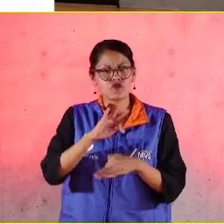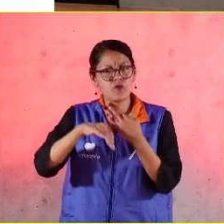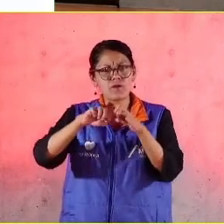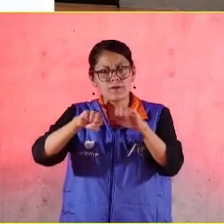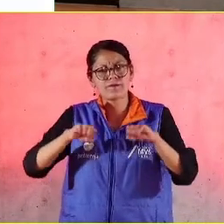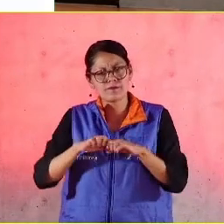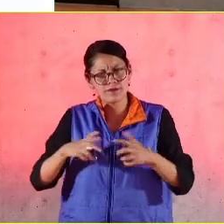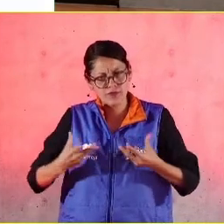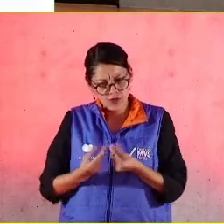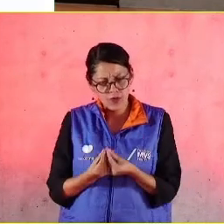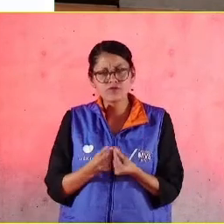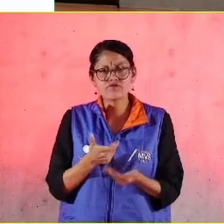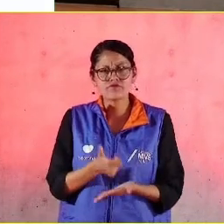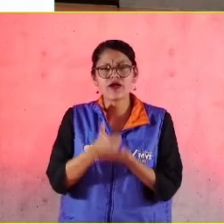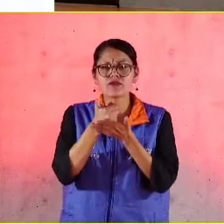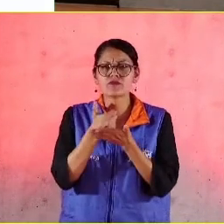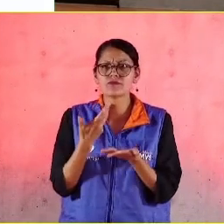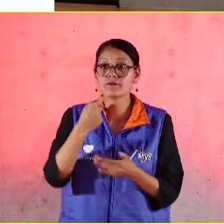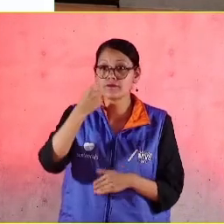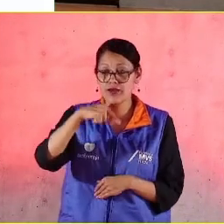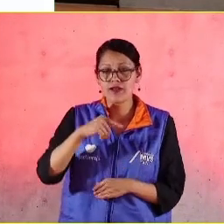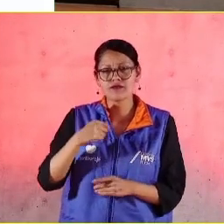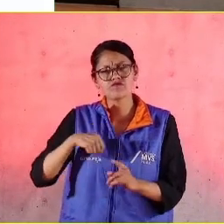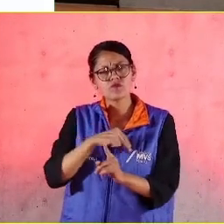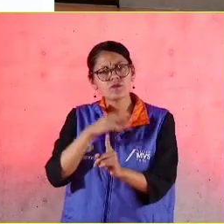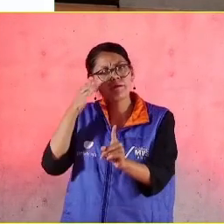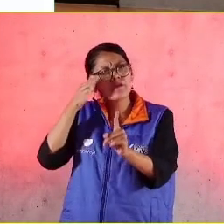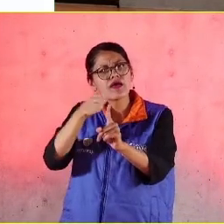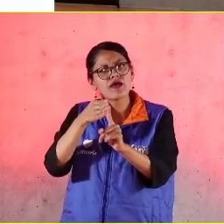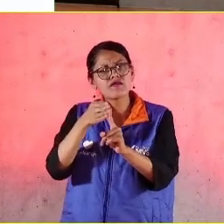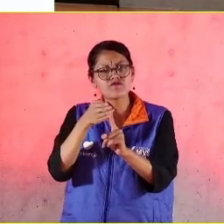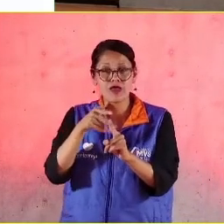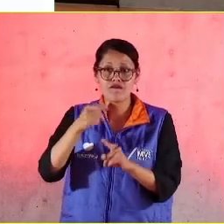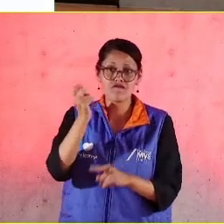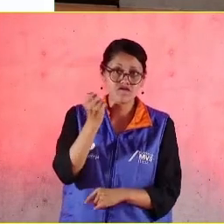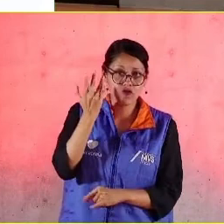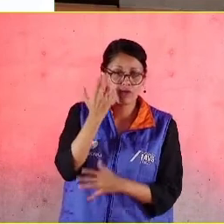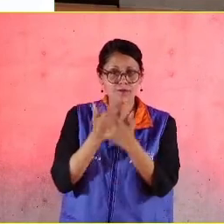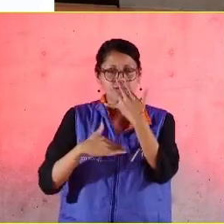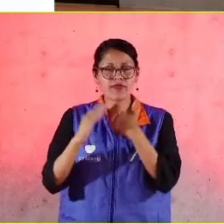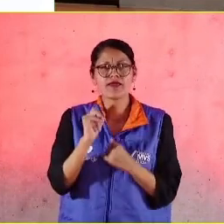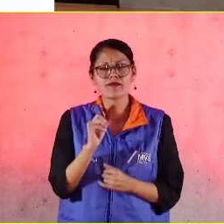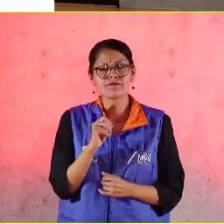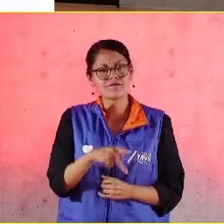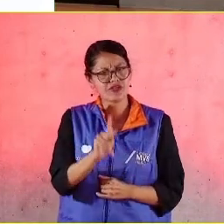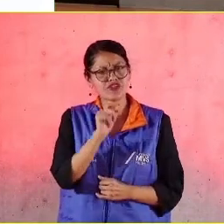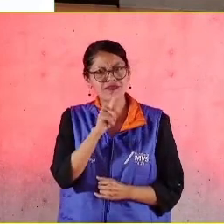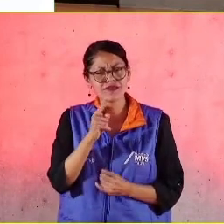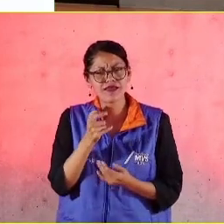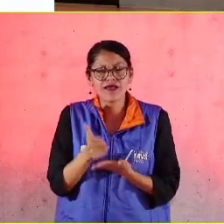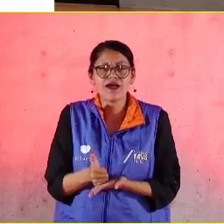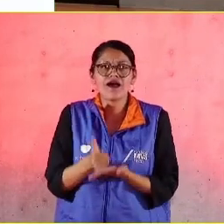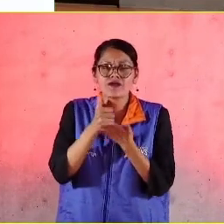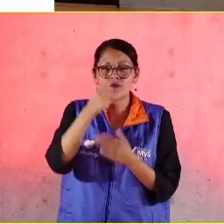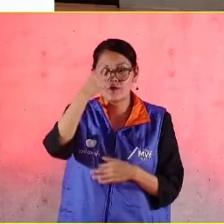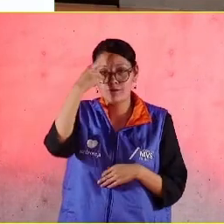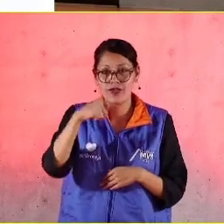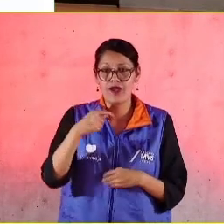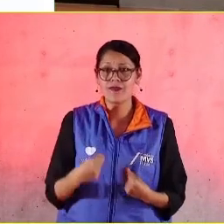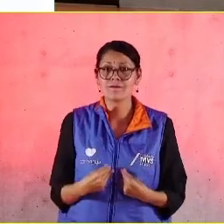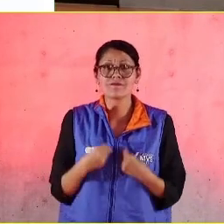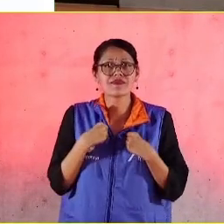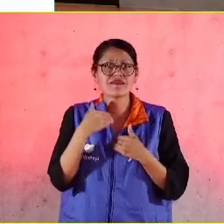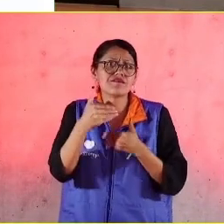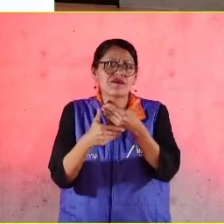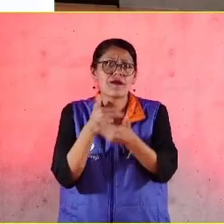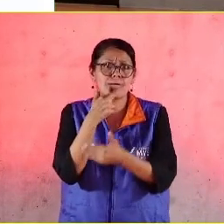interviniendo, no solo con la perspectiva de que esto nos salga muy bien, sino con la perspectiva de que esto ayude a la vida,